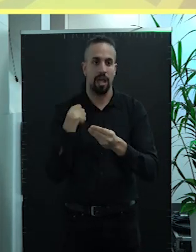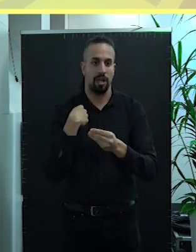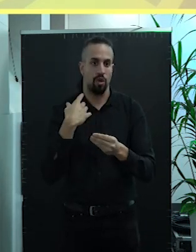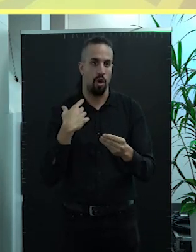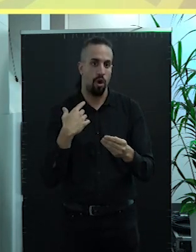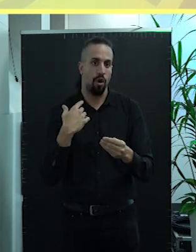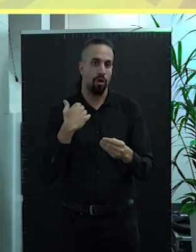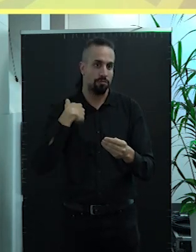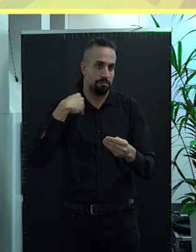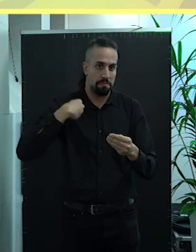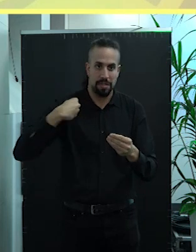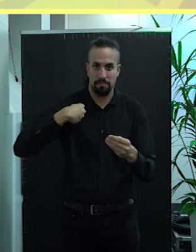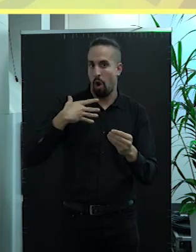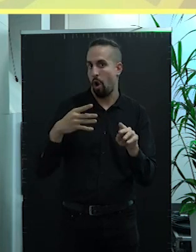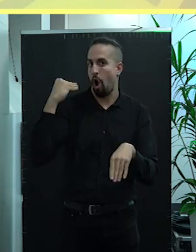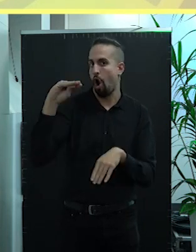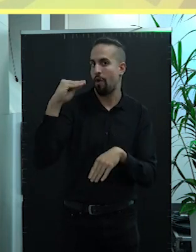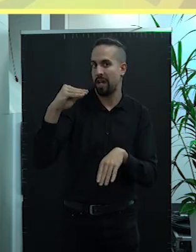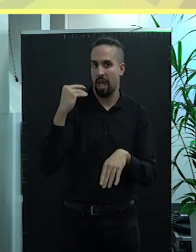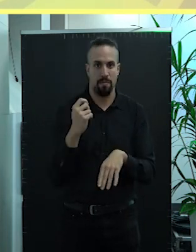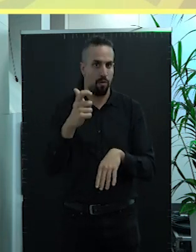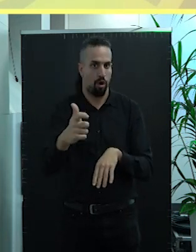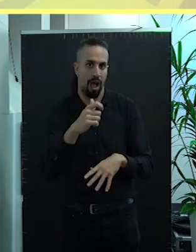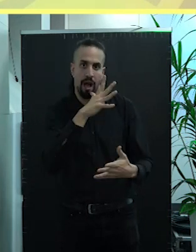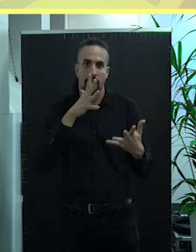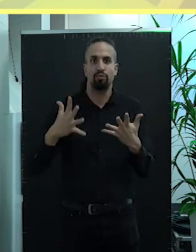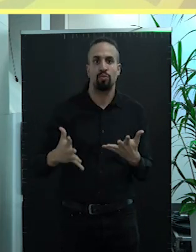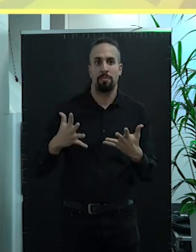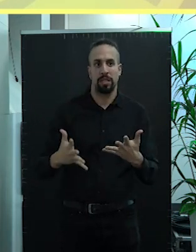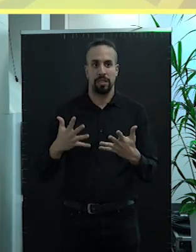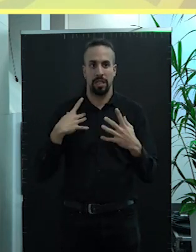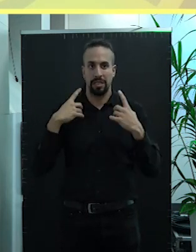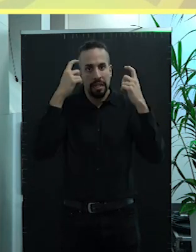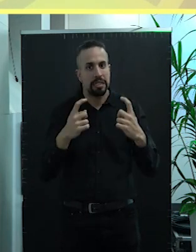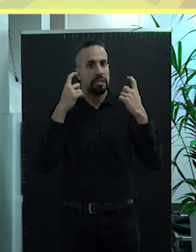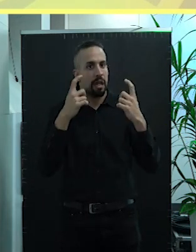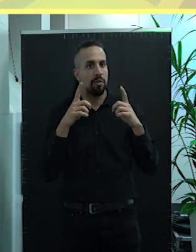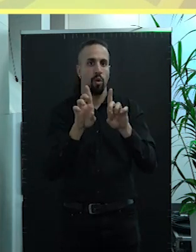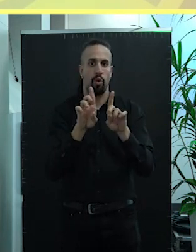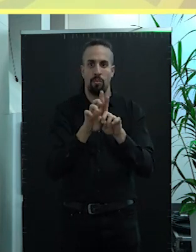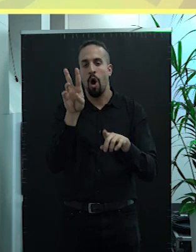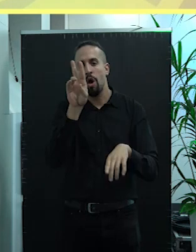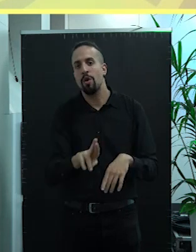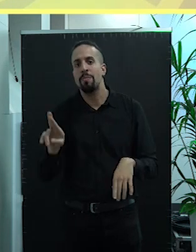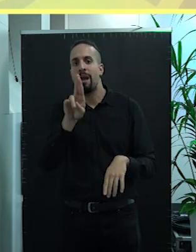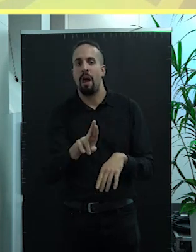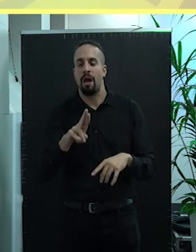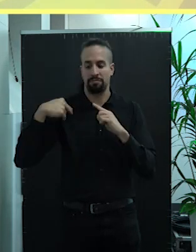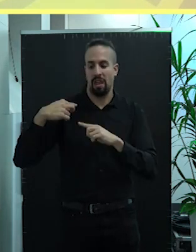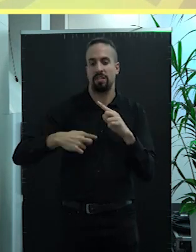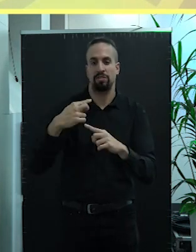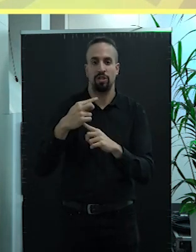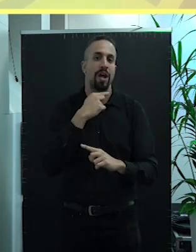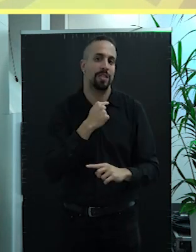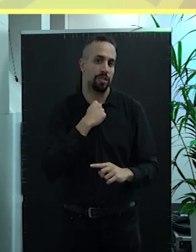de de las pocas jóvenes que está que está intentando recuperar pues la tradición grasosera